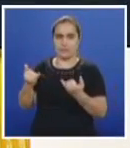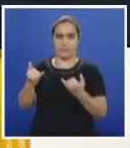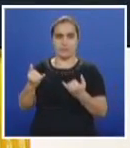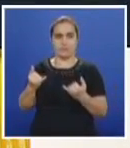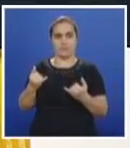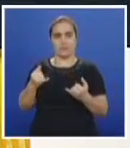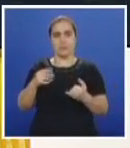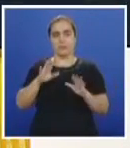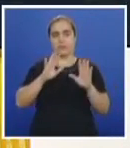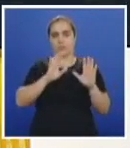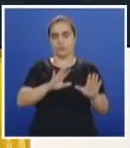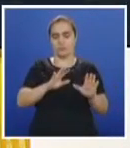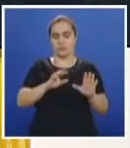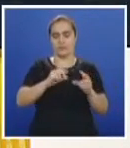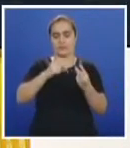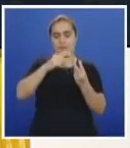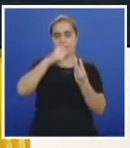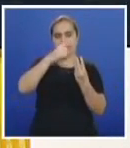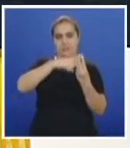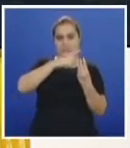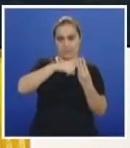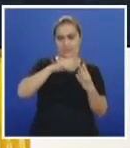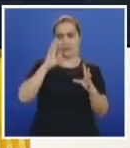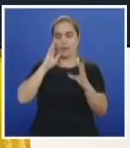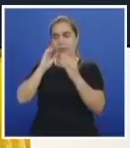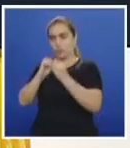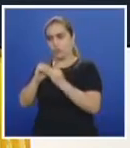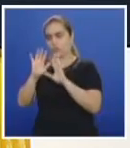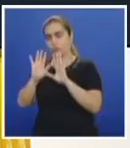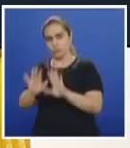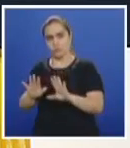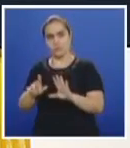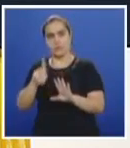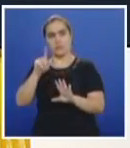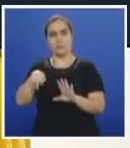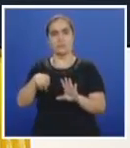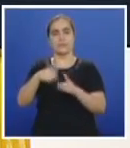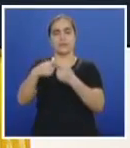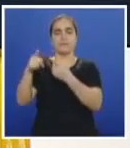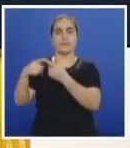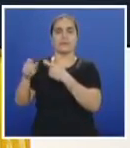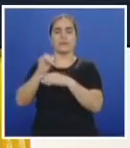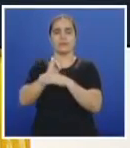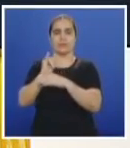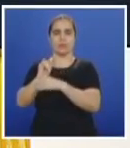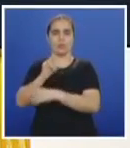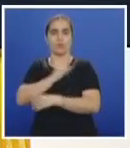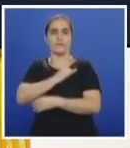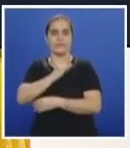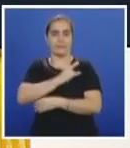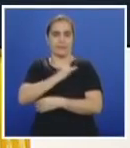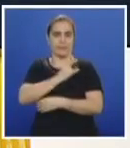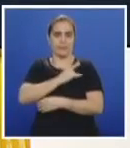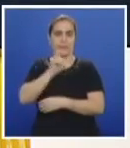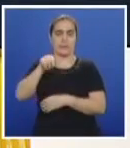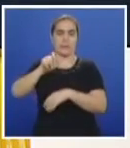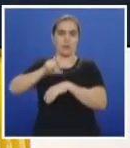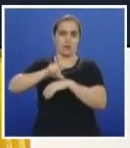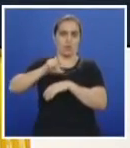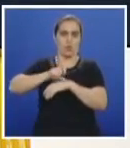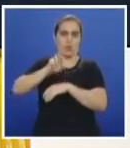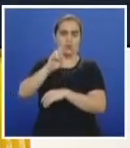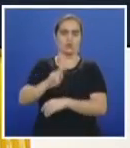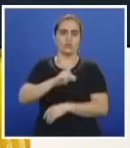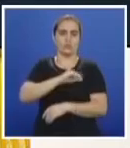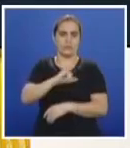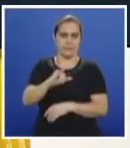consenso entre Secretaría de Tránsito, un acuerdo muy puntual y las diferentes instituciones universitarias y los colegios al